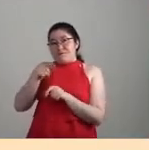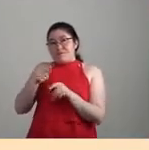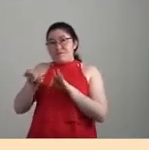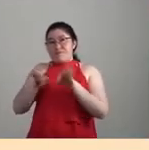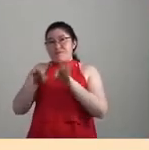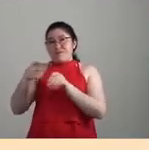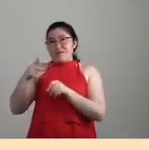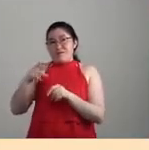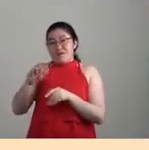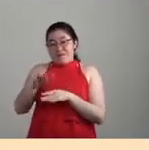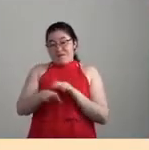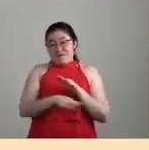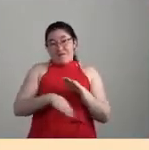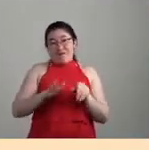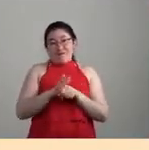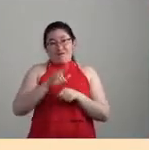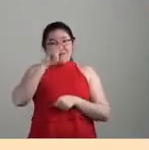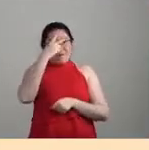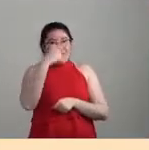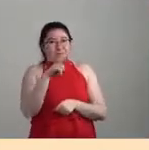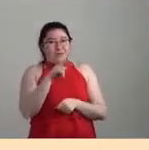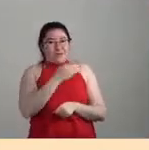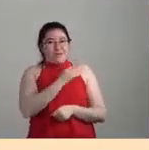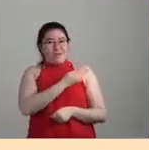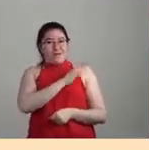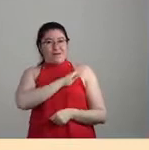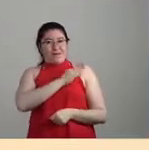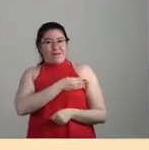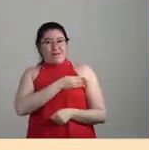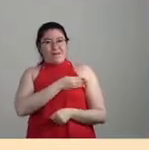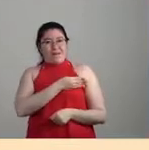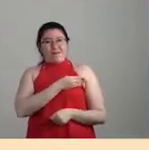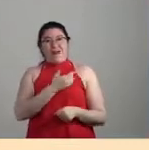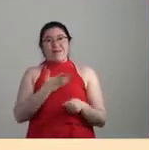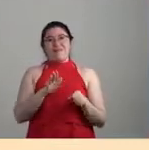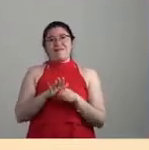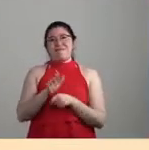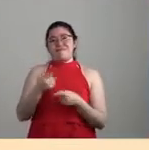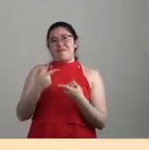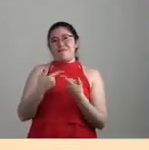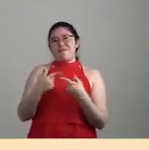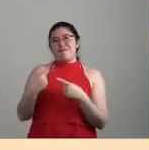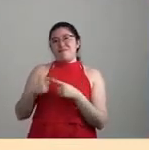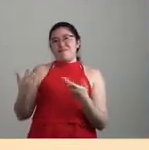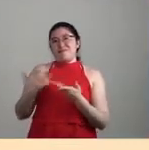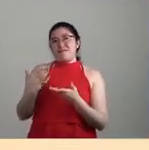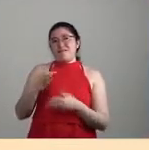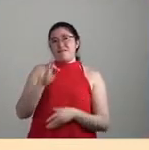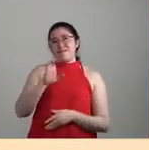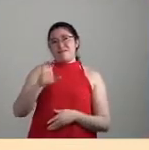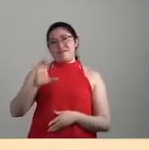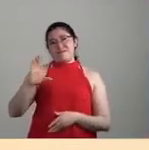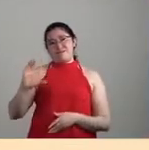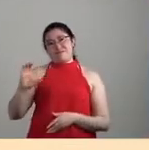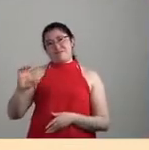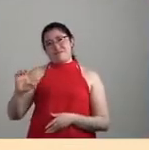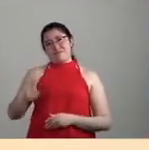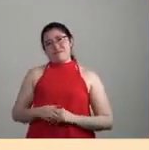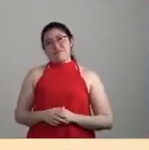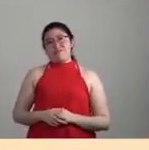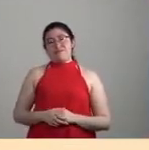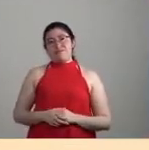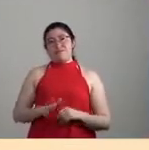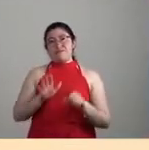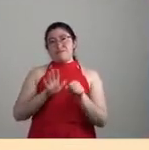publicada, además, en México, en castellano, ¿no?, por el Fondo de Cultura Económica, que, básicamente, el origen del